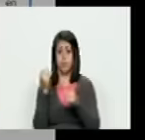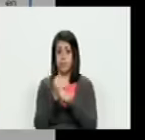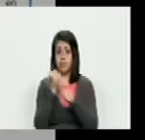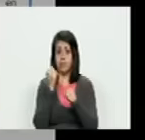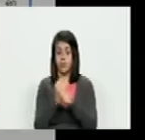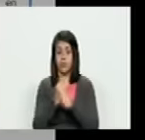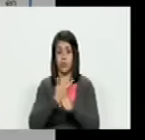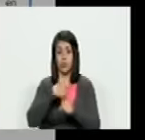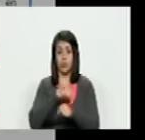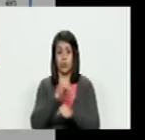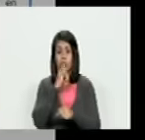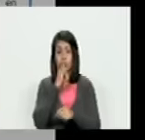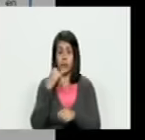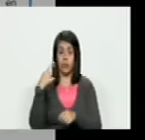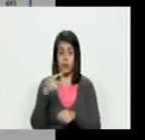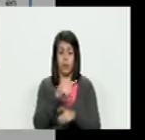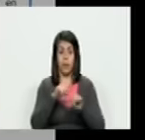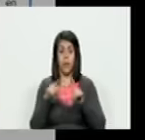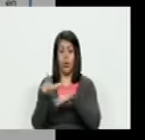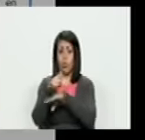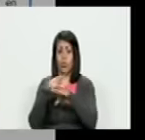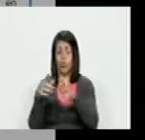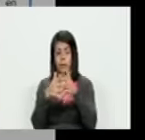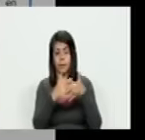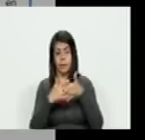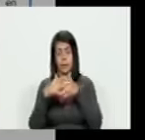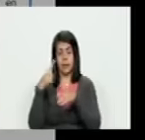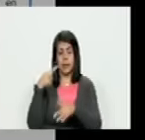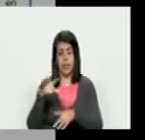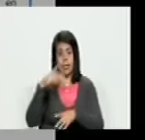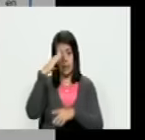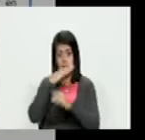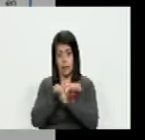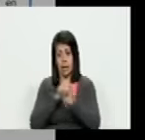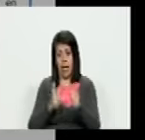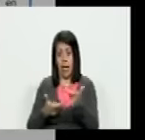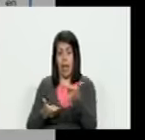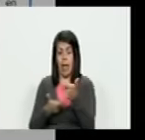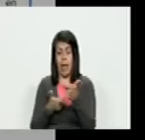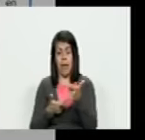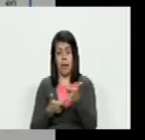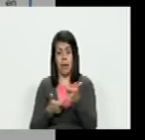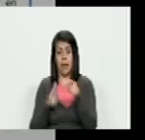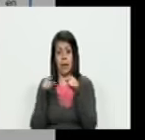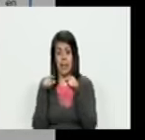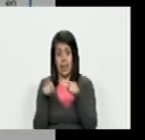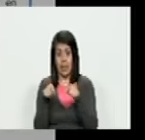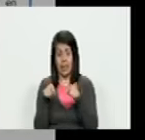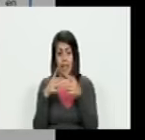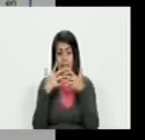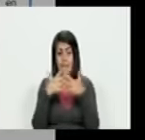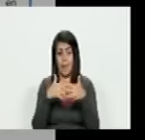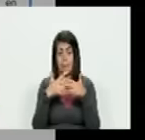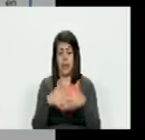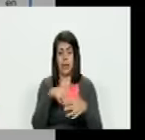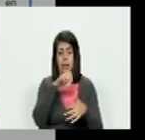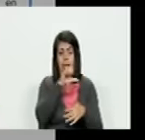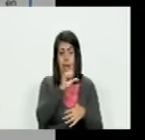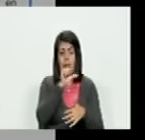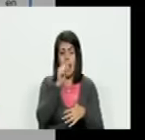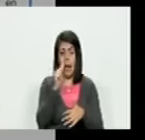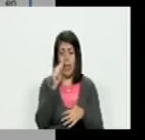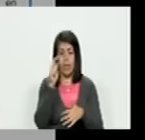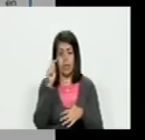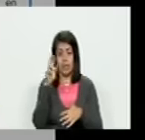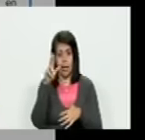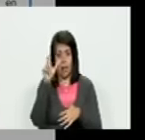porque nosotros tenemos la información pero el gobierno de Estados Unidos tiene los soldados y las armas entonces este Astra que dice que trabaja con Ghost Security la verdad